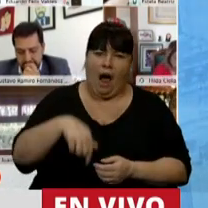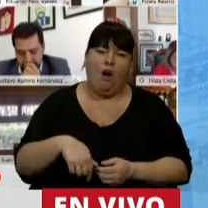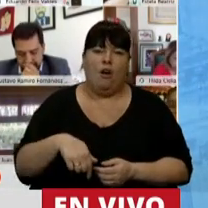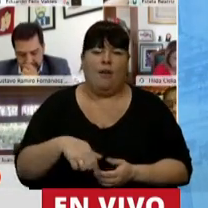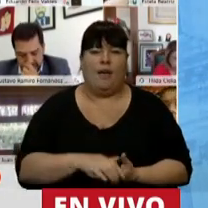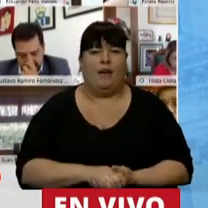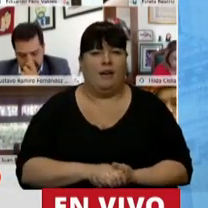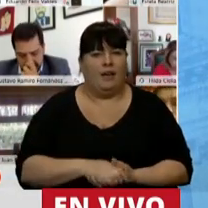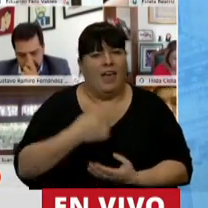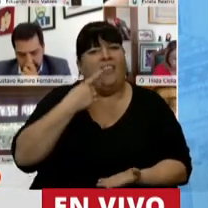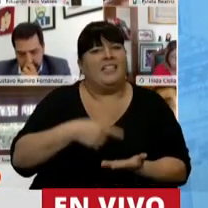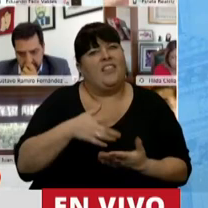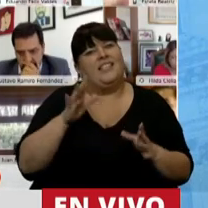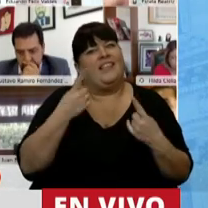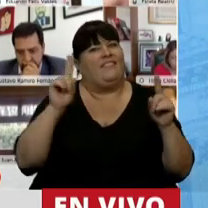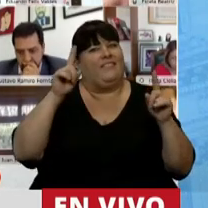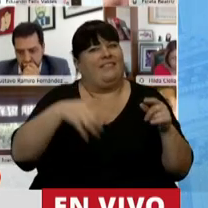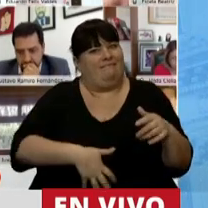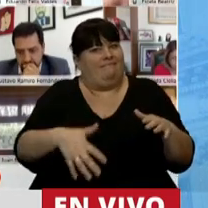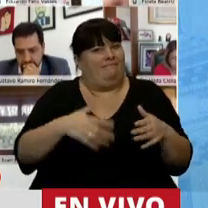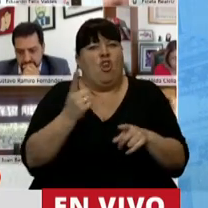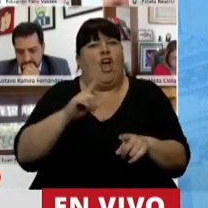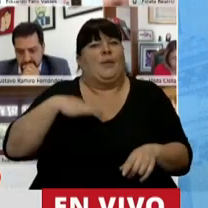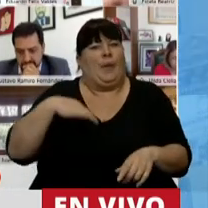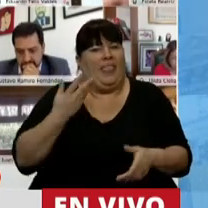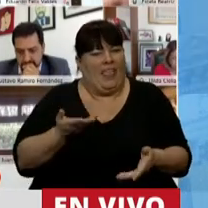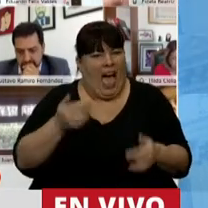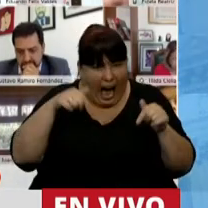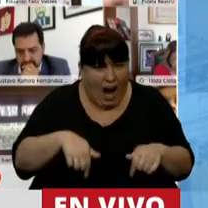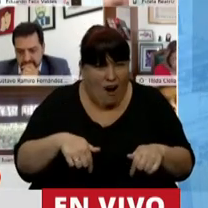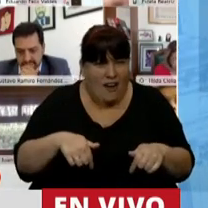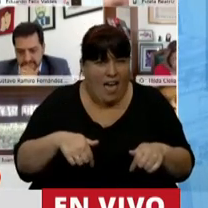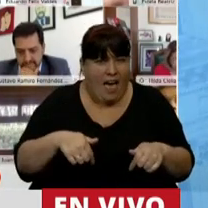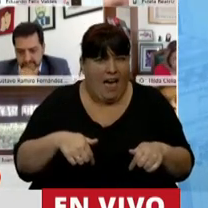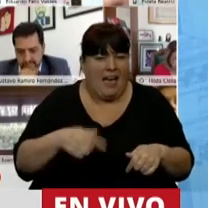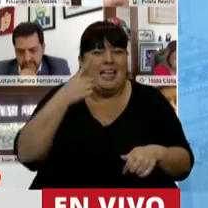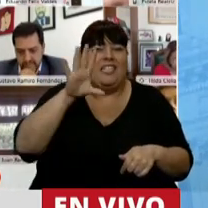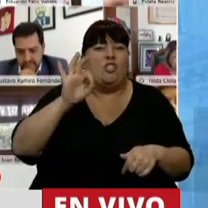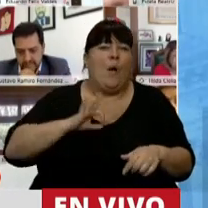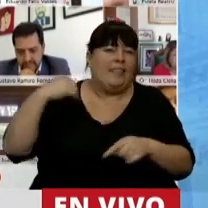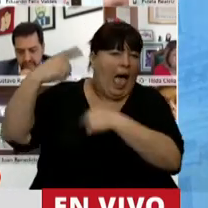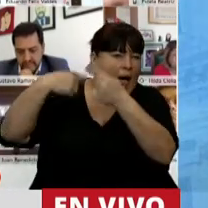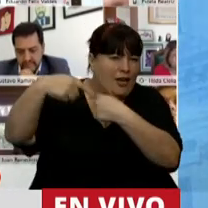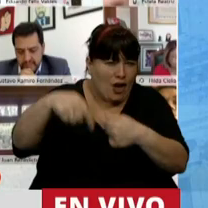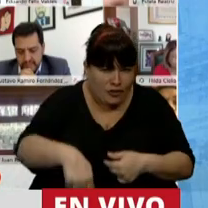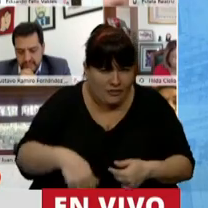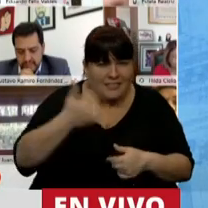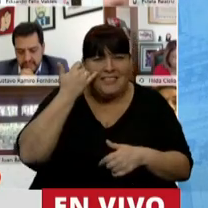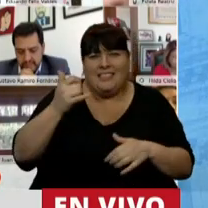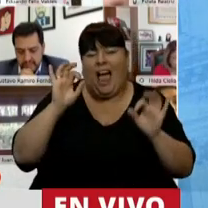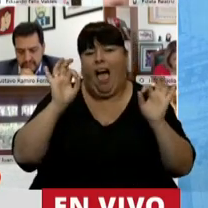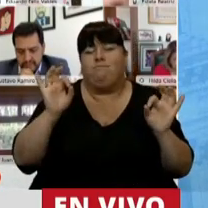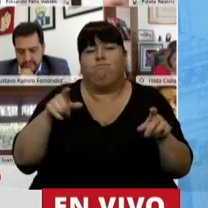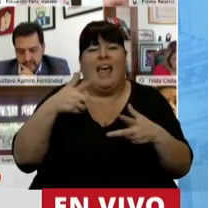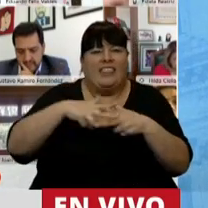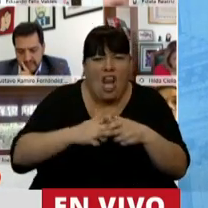vamos a decir que es un fenómeno, que no es vida. Ahora, 150 años después, cuando tenemos toda